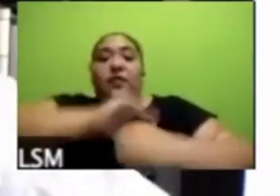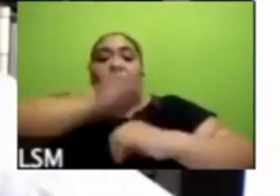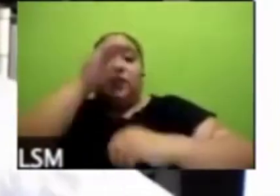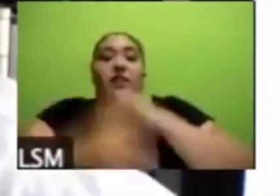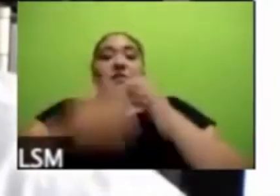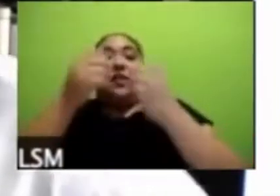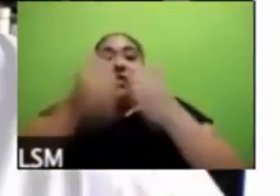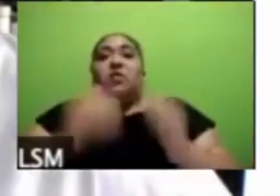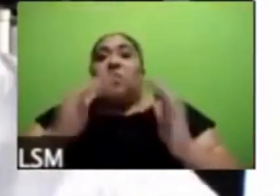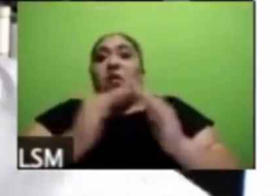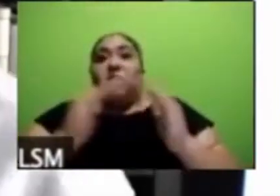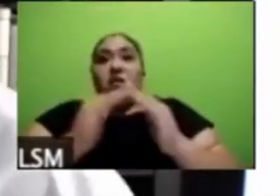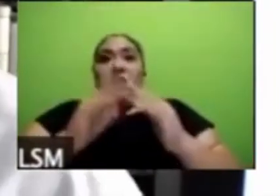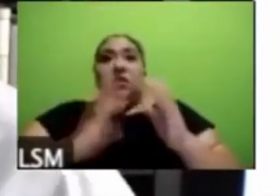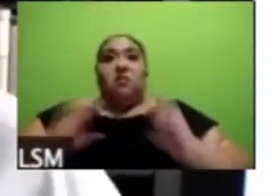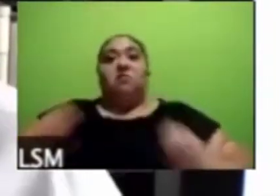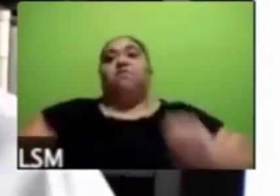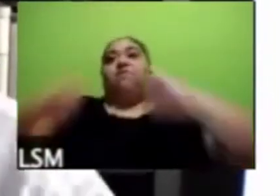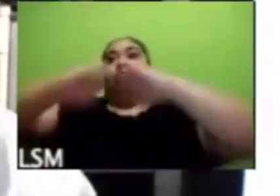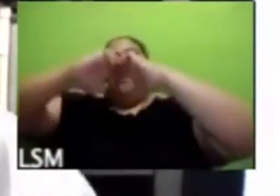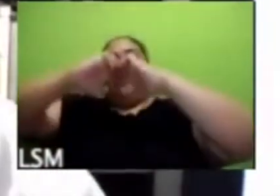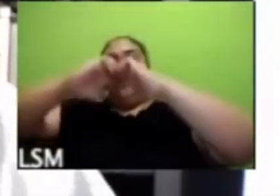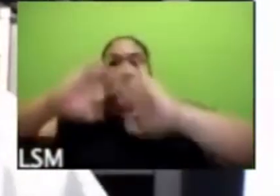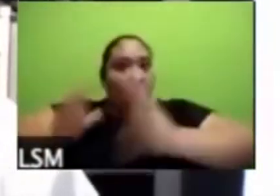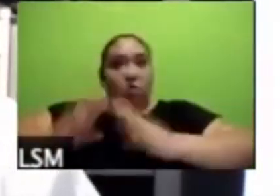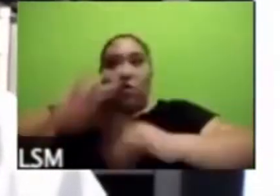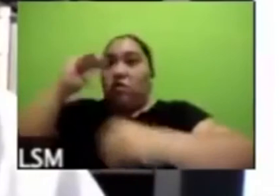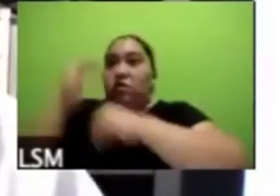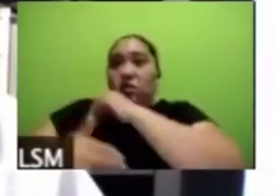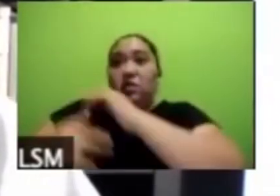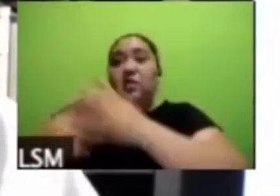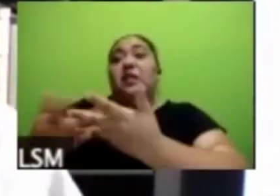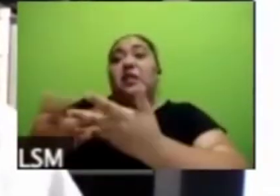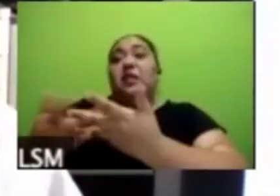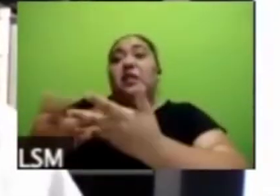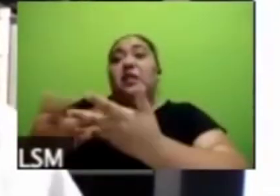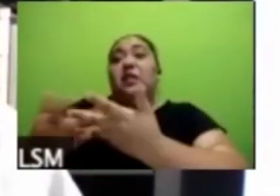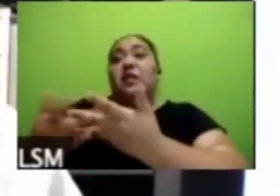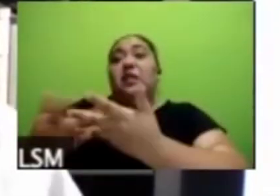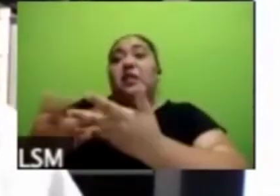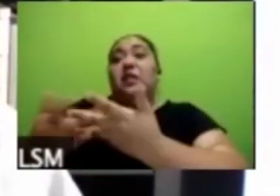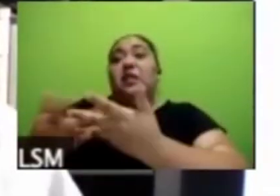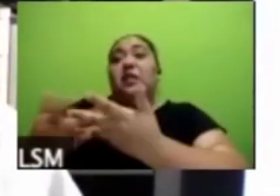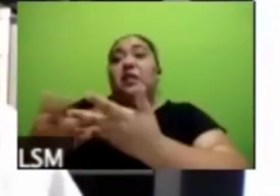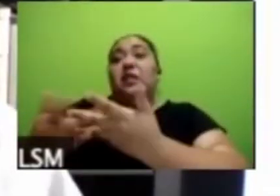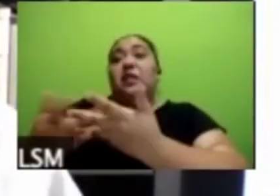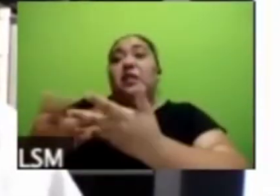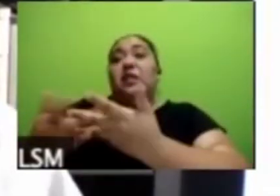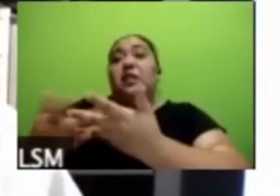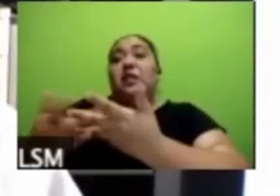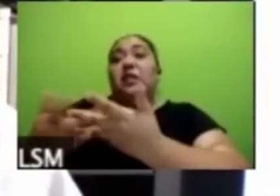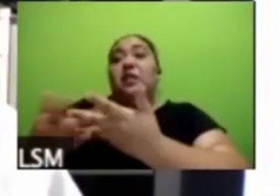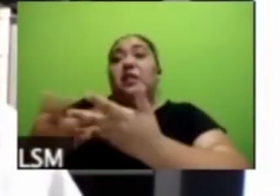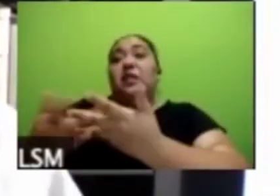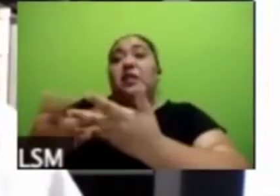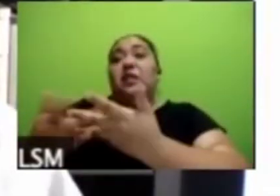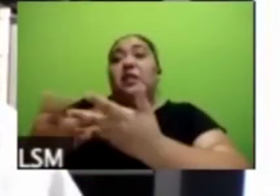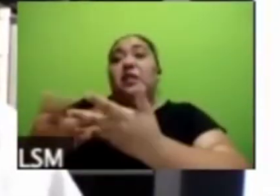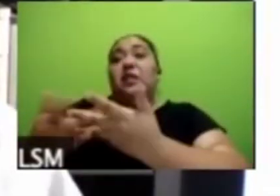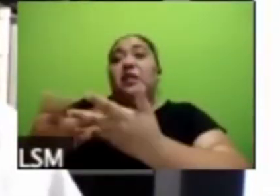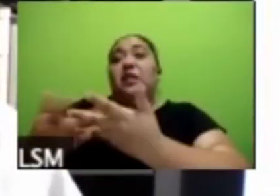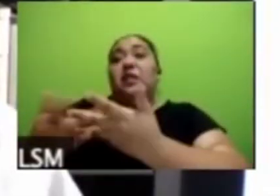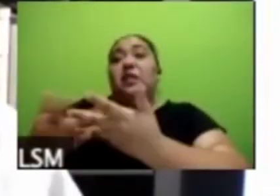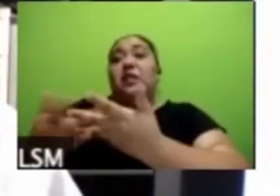de emergencia a nivel nacional pero también a nivel mundial me recordaste una serie de